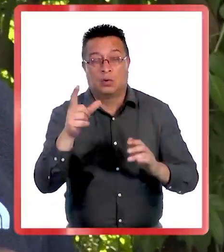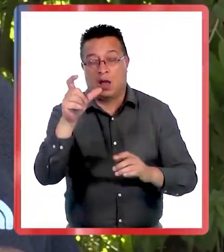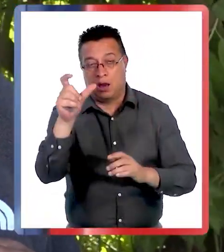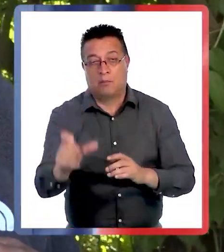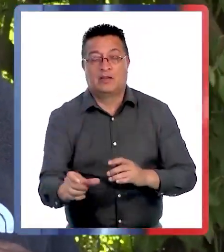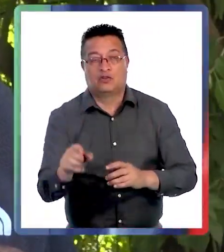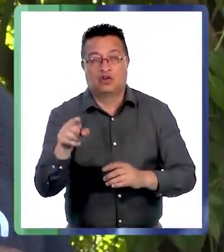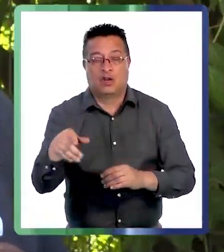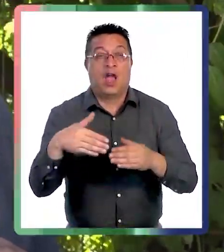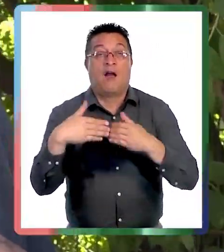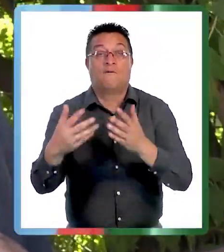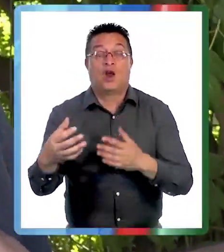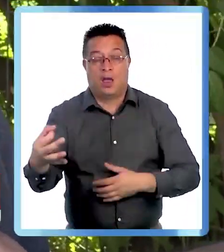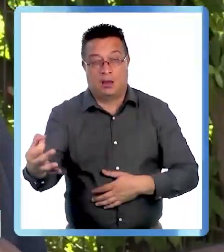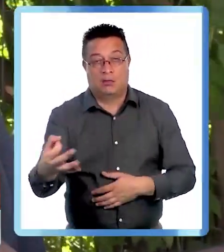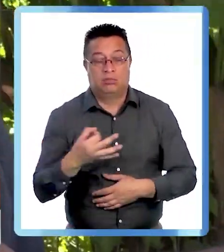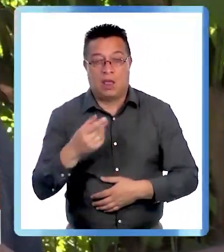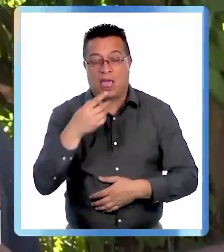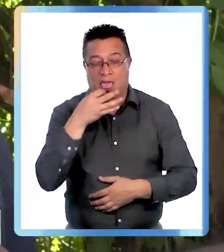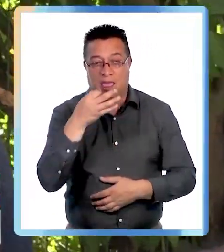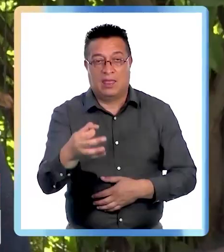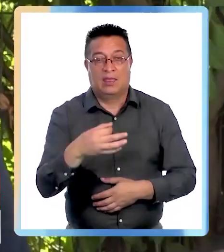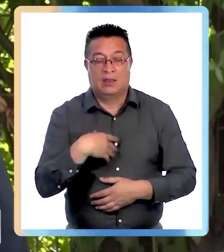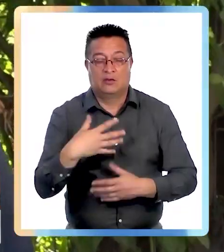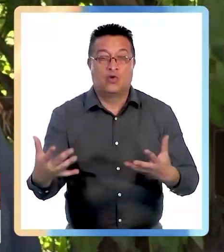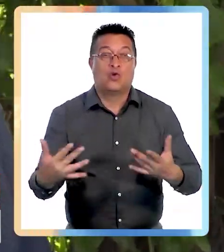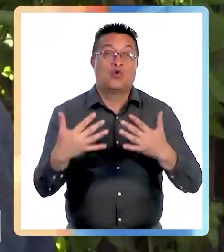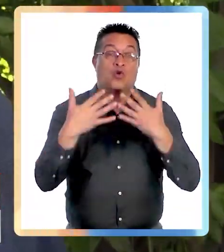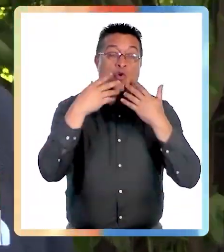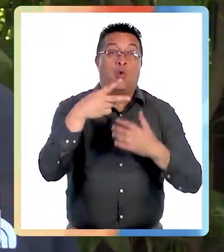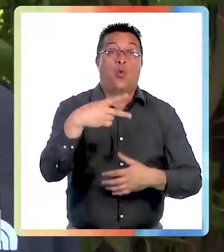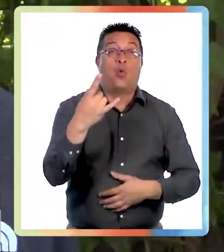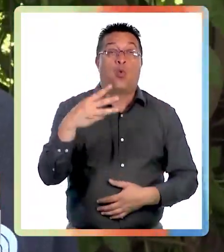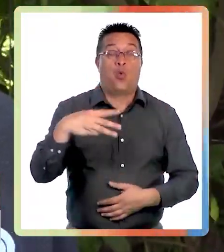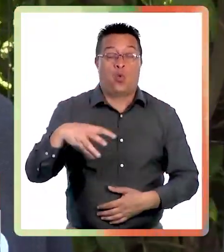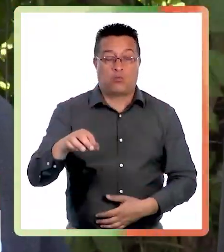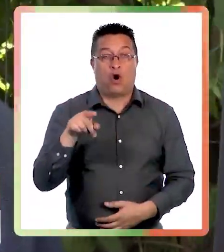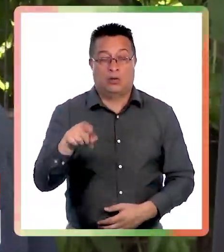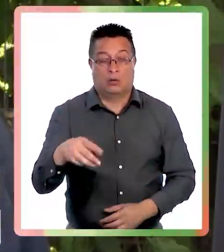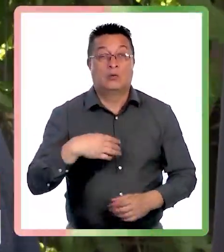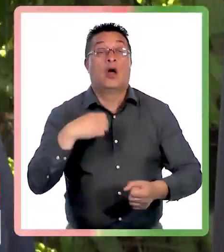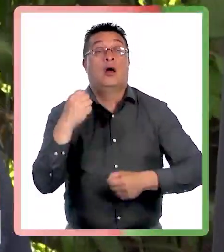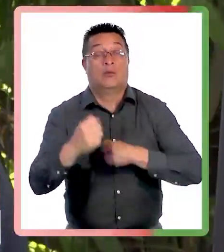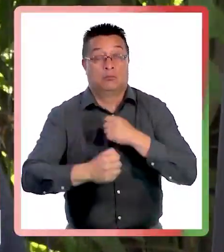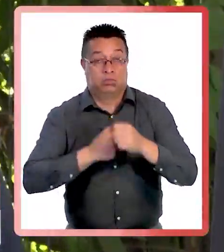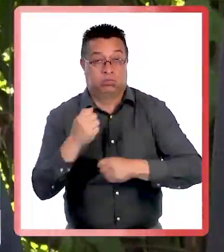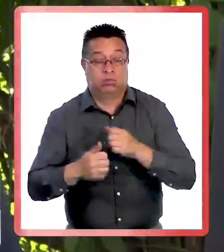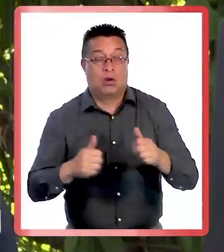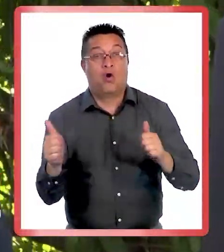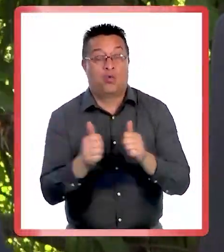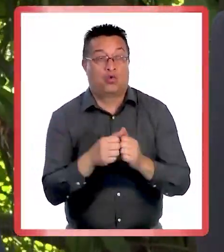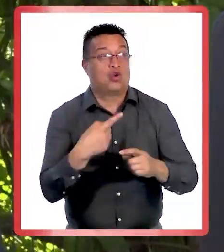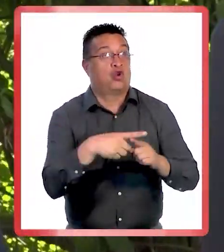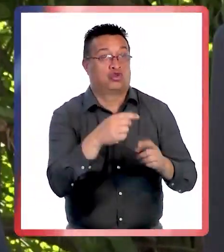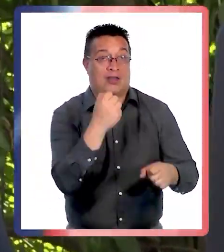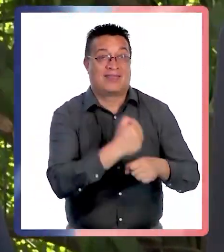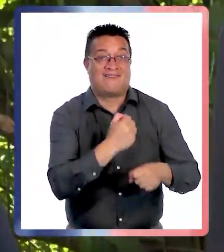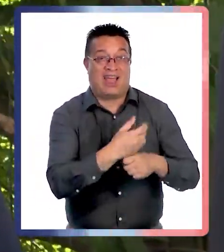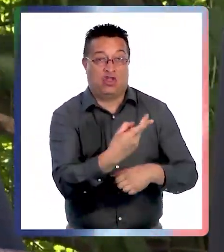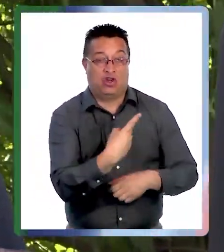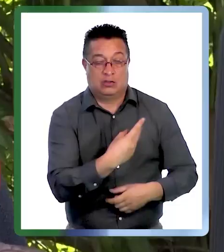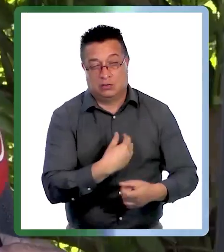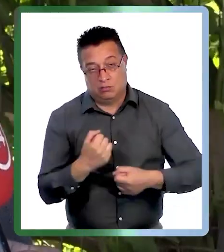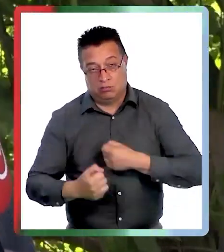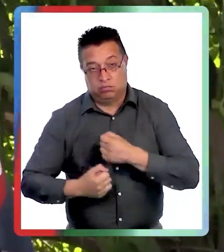una persona desde afuera diciendo que al tercer piso como que estaba saliendo humo. Y ahí fue donde corrí con un trabajador.